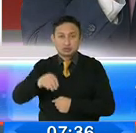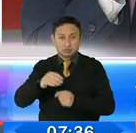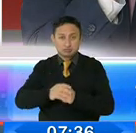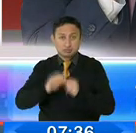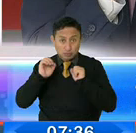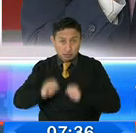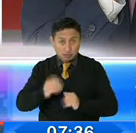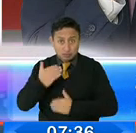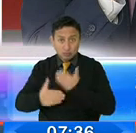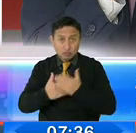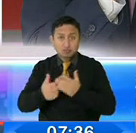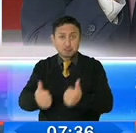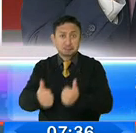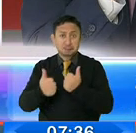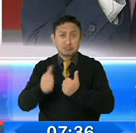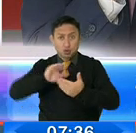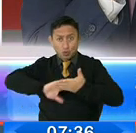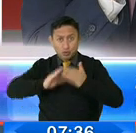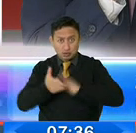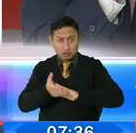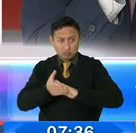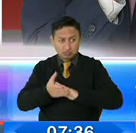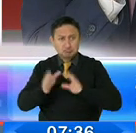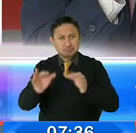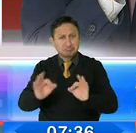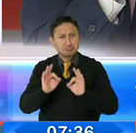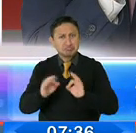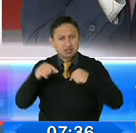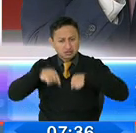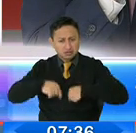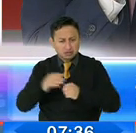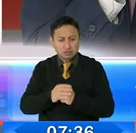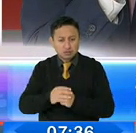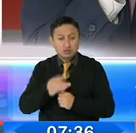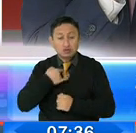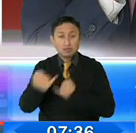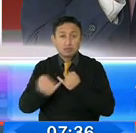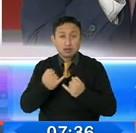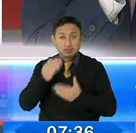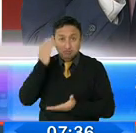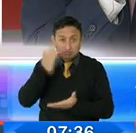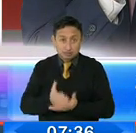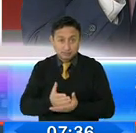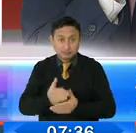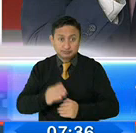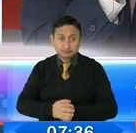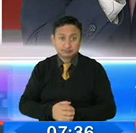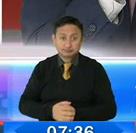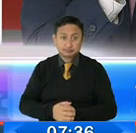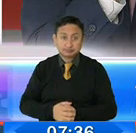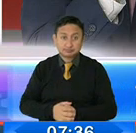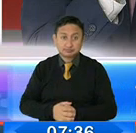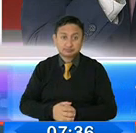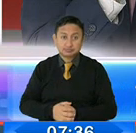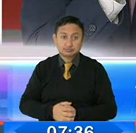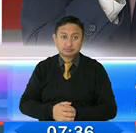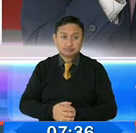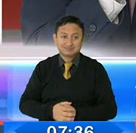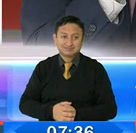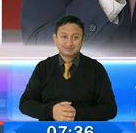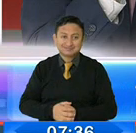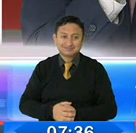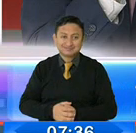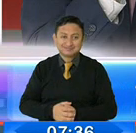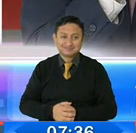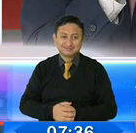una responsabilidad colectiva que nos permita garantizar que, que, que el virus no se expanda. Yo, yo, entendería que, en, en los